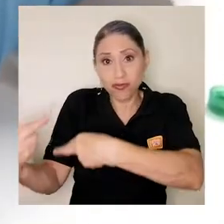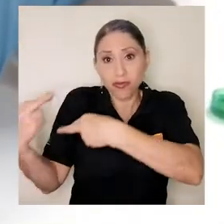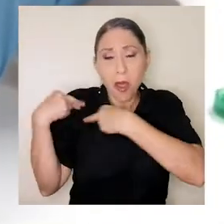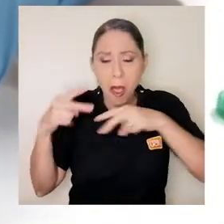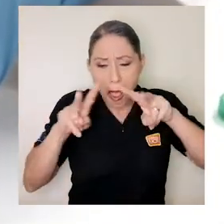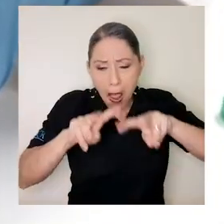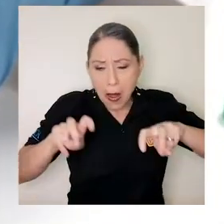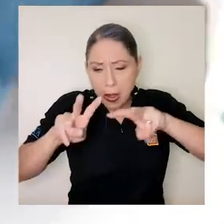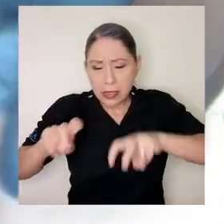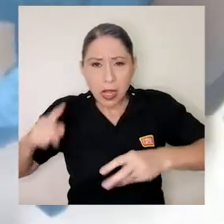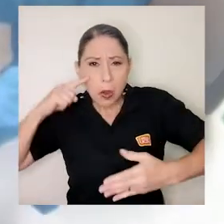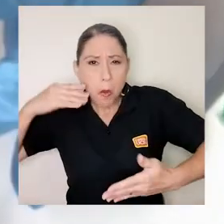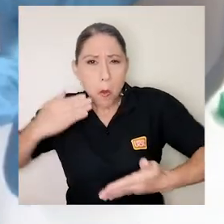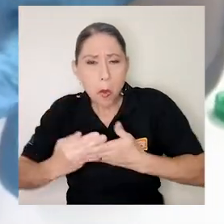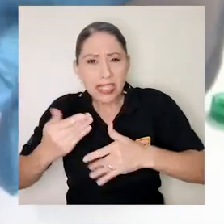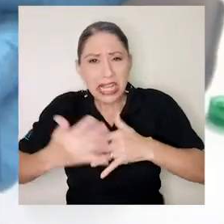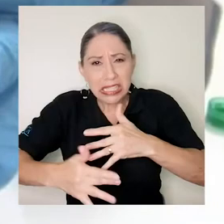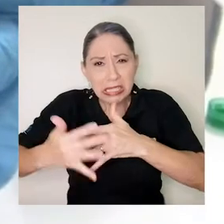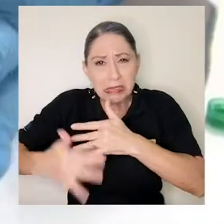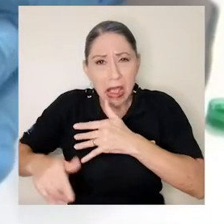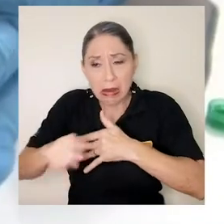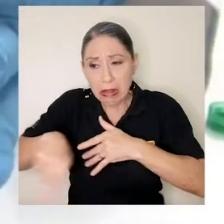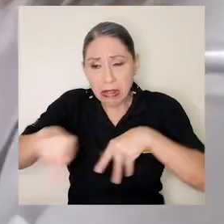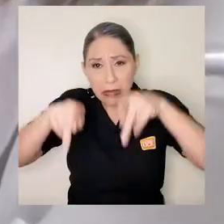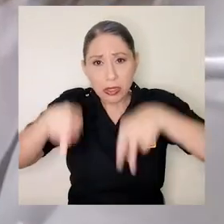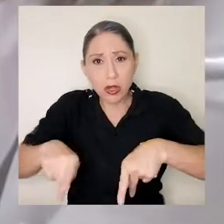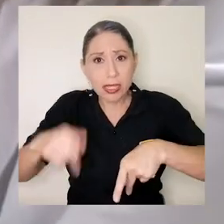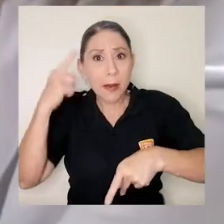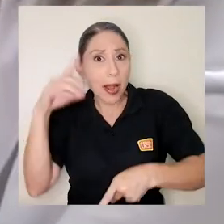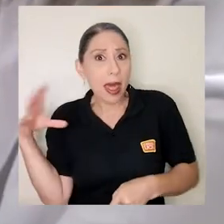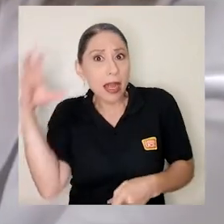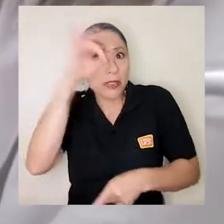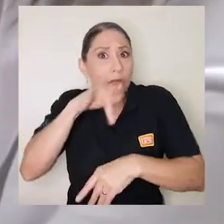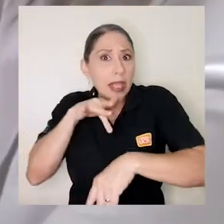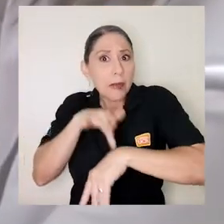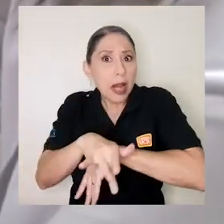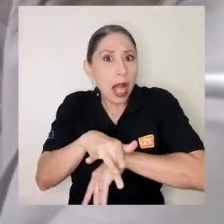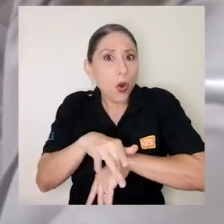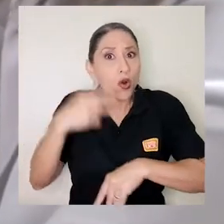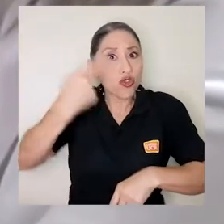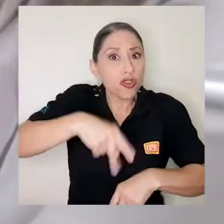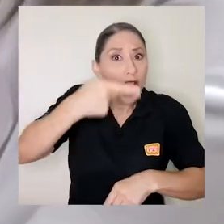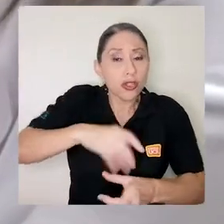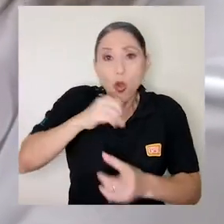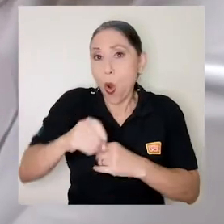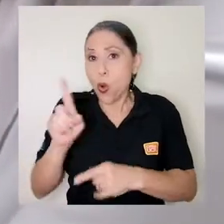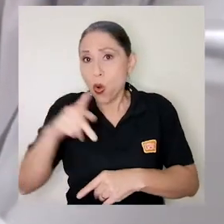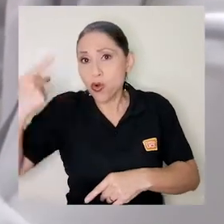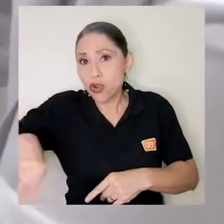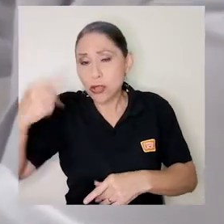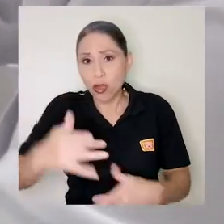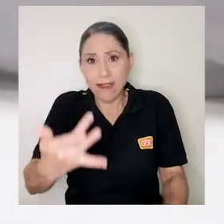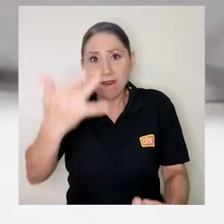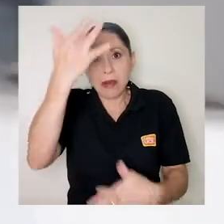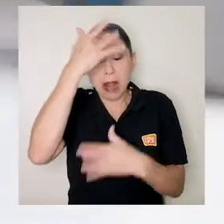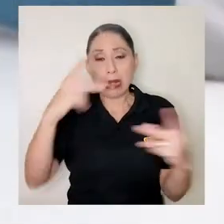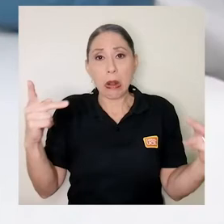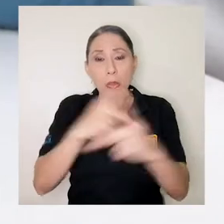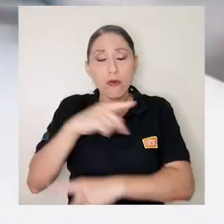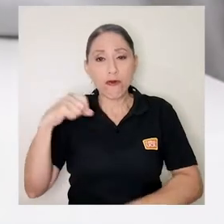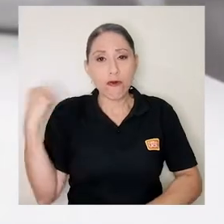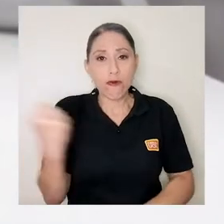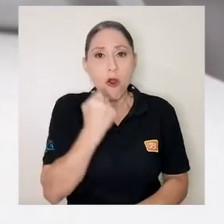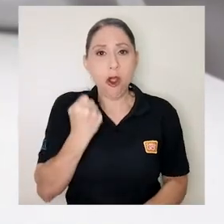analizar las muestras de sangre de los pacientes para detectar tempranamente si tienen riesgo o no de enfermar gravemente.